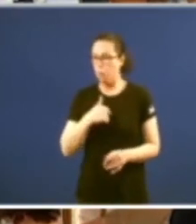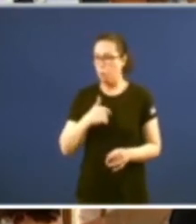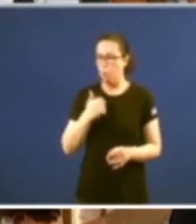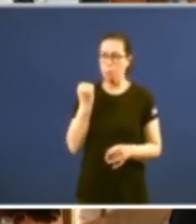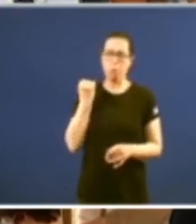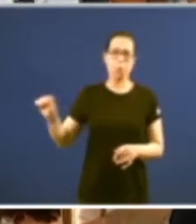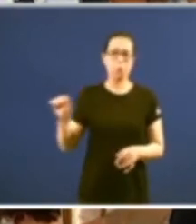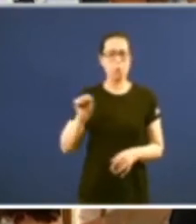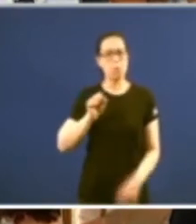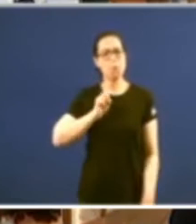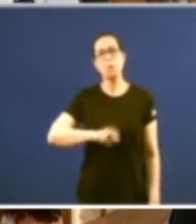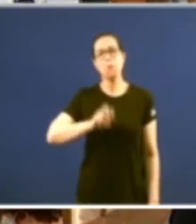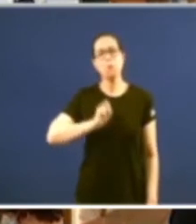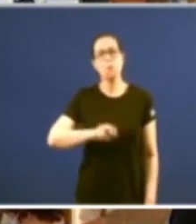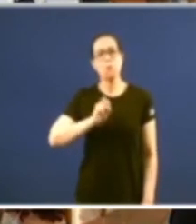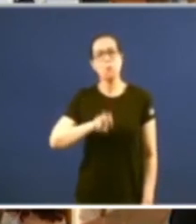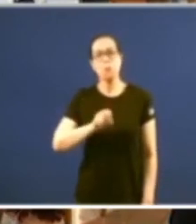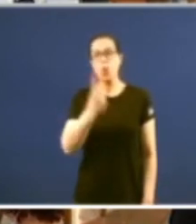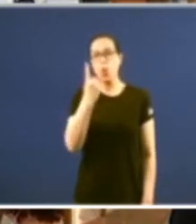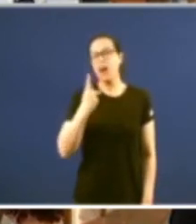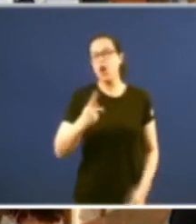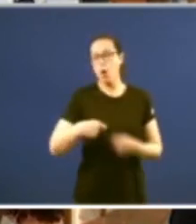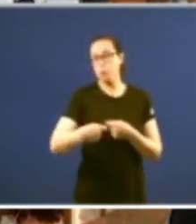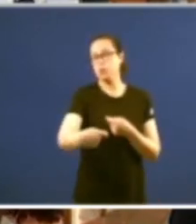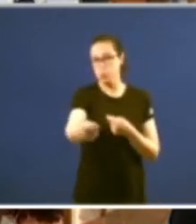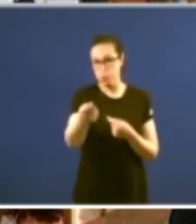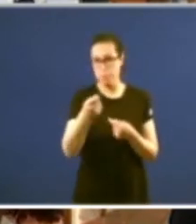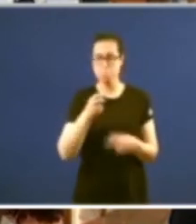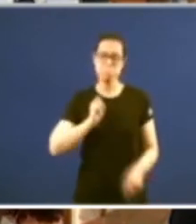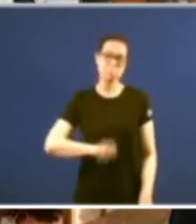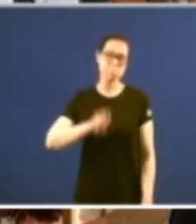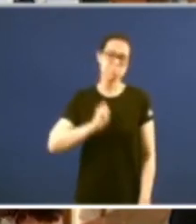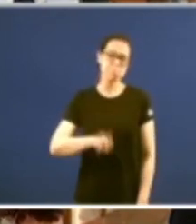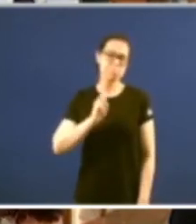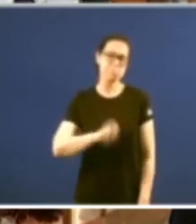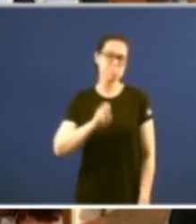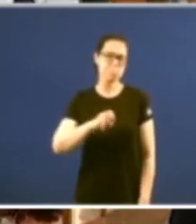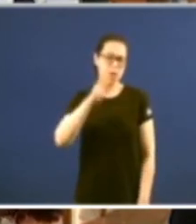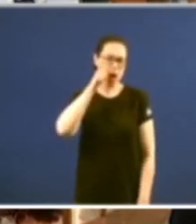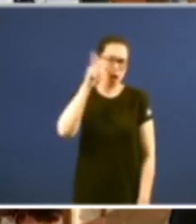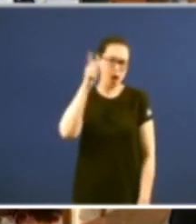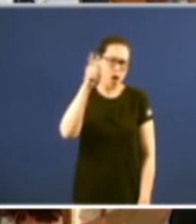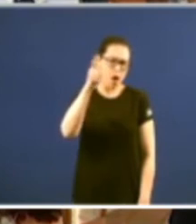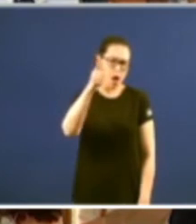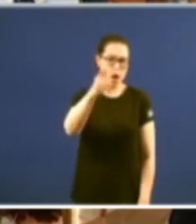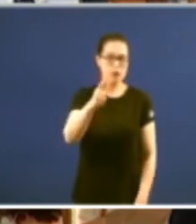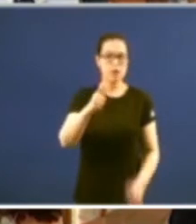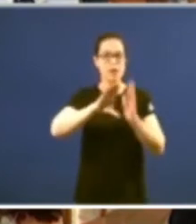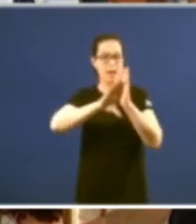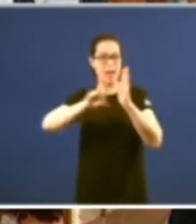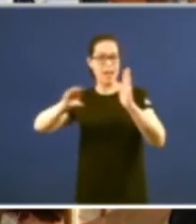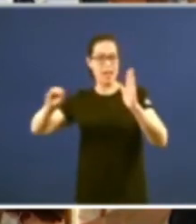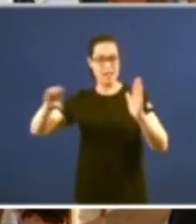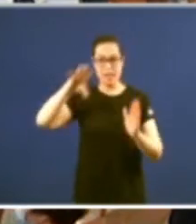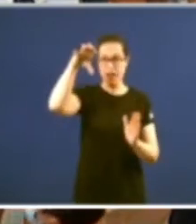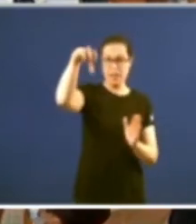de un kilómetro vin a la alonxe da cidade da cultura un posto